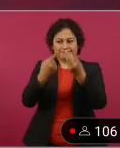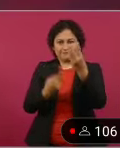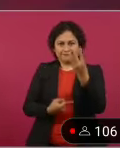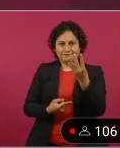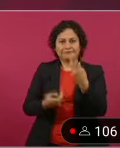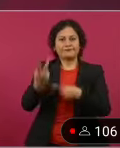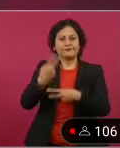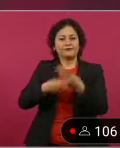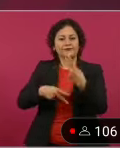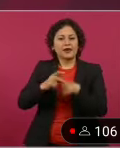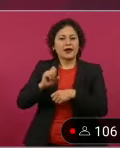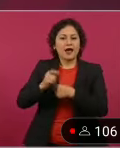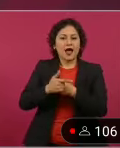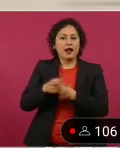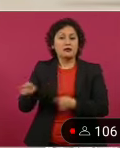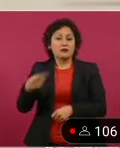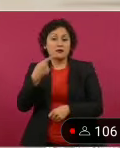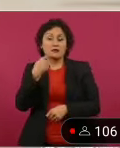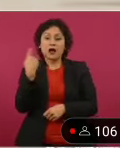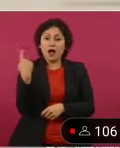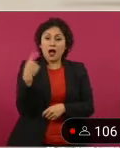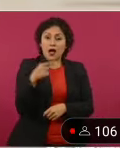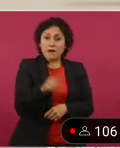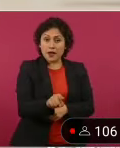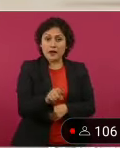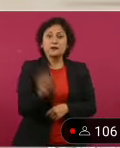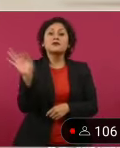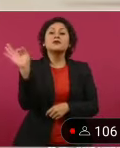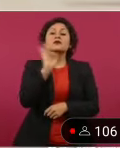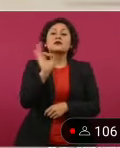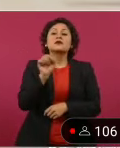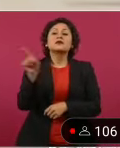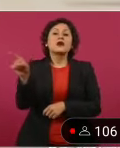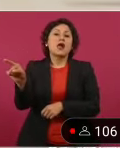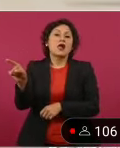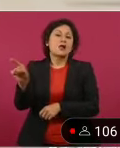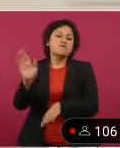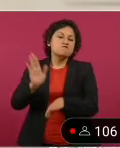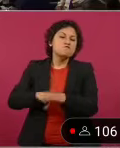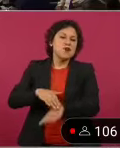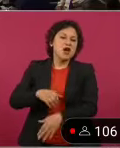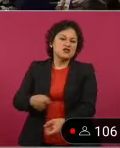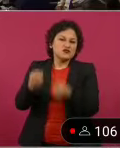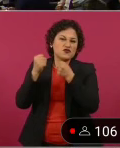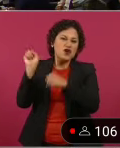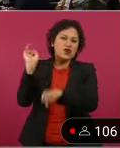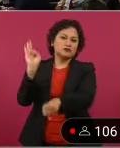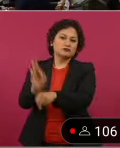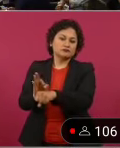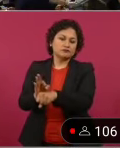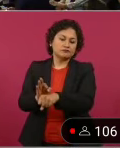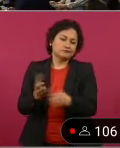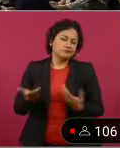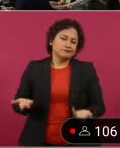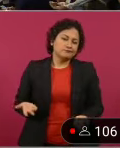tiene otro criterio